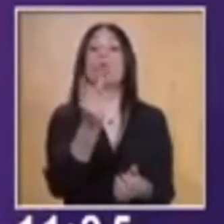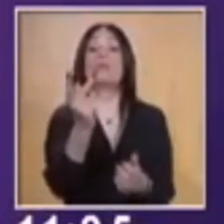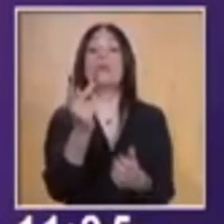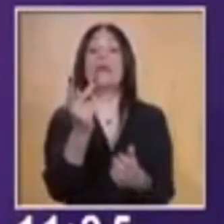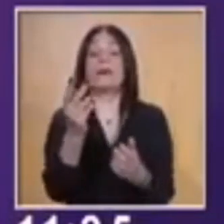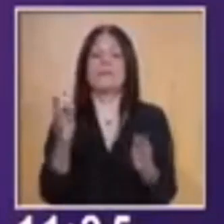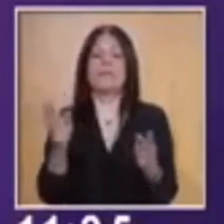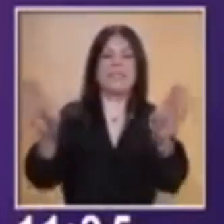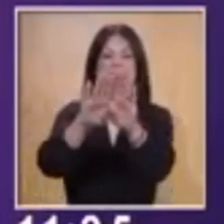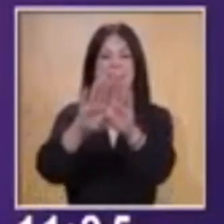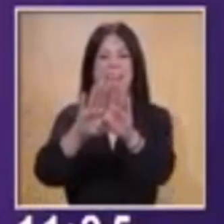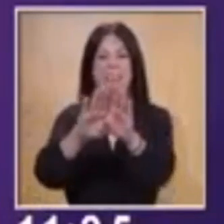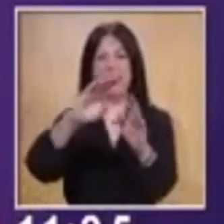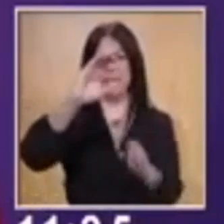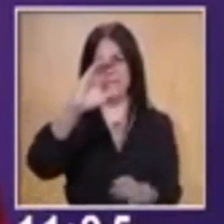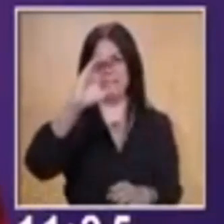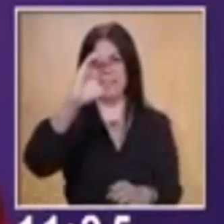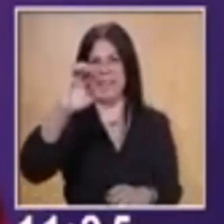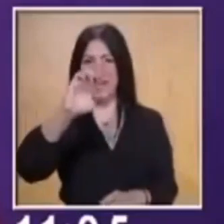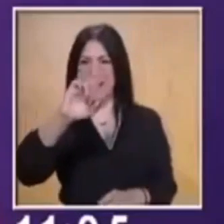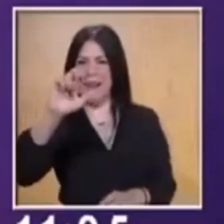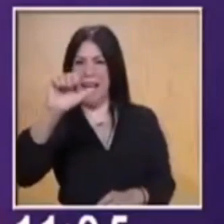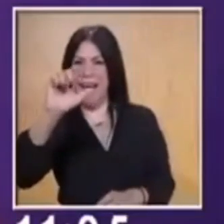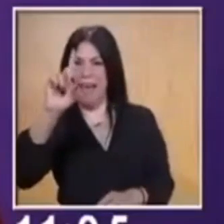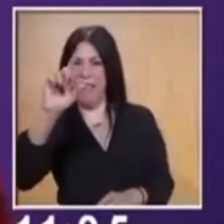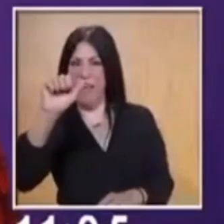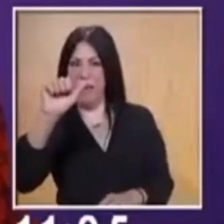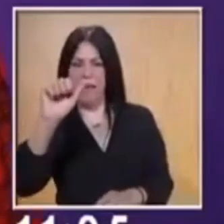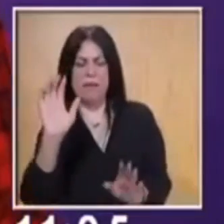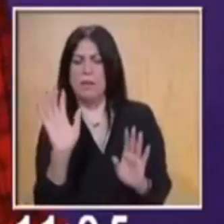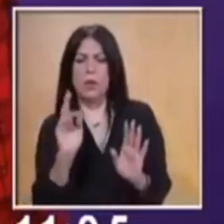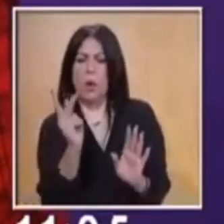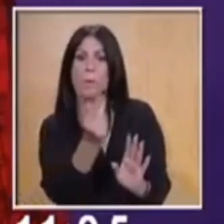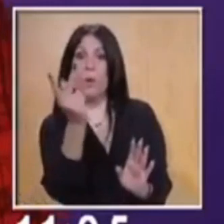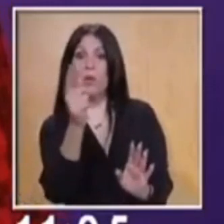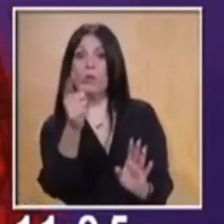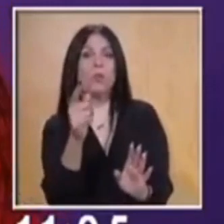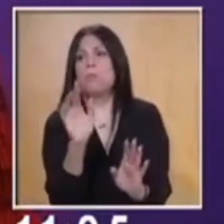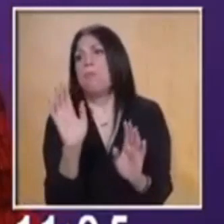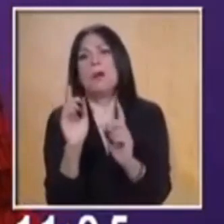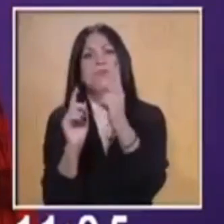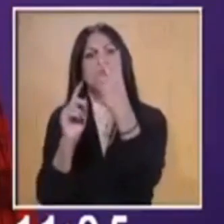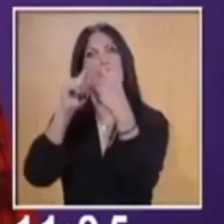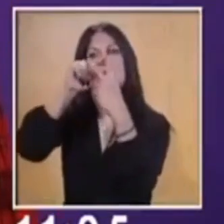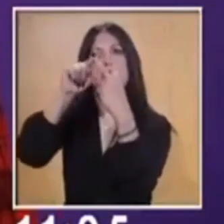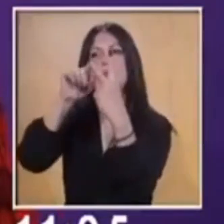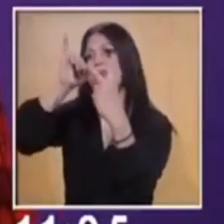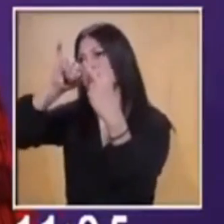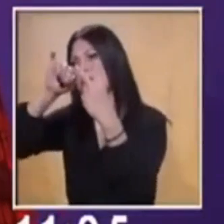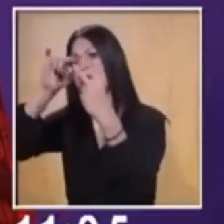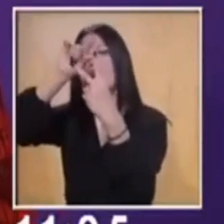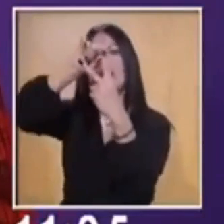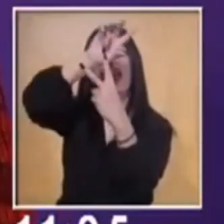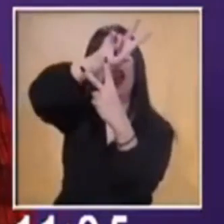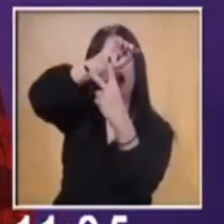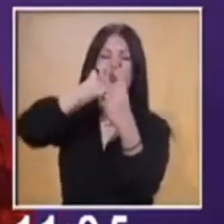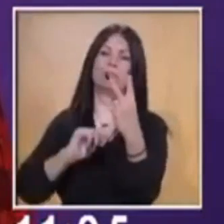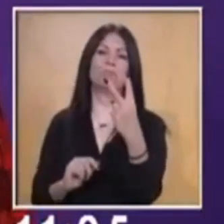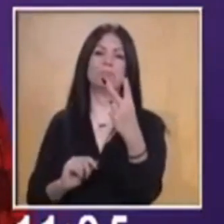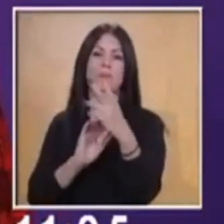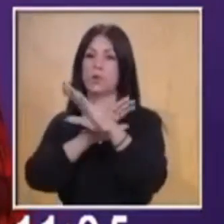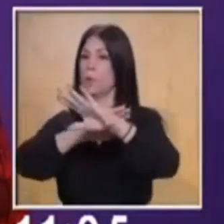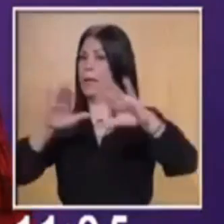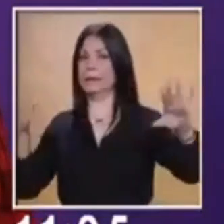no o algunos. Es un ejemplo. Por ejemplo, te voy a hacer la siguiente pregunta. ¿Te gusta el helado de limón?